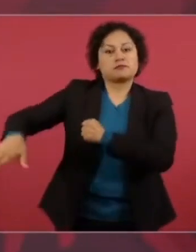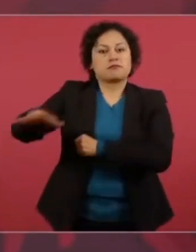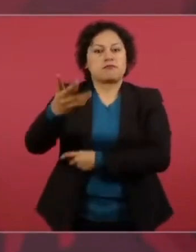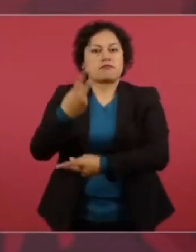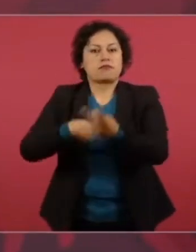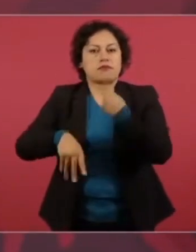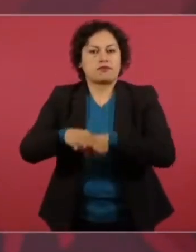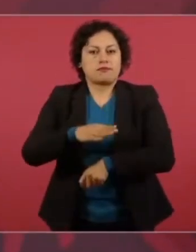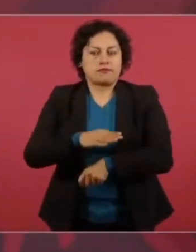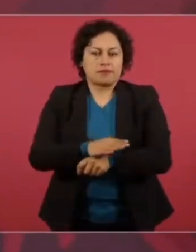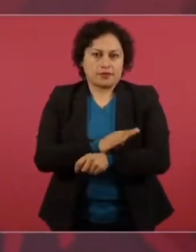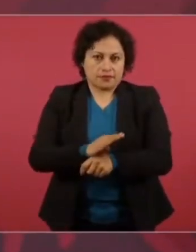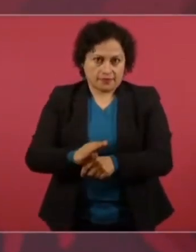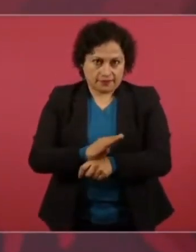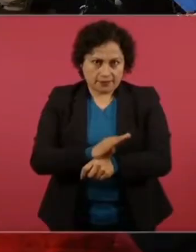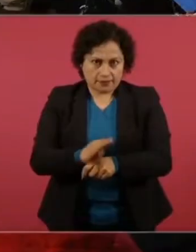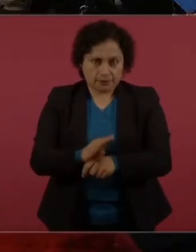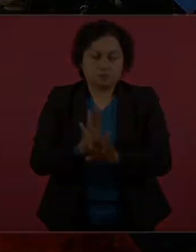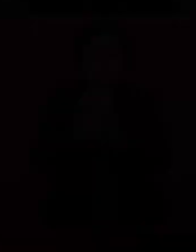encomienda.